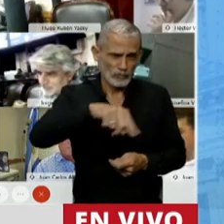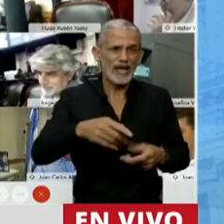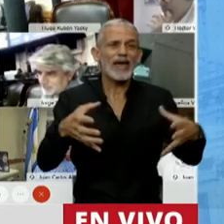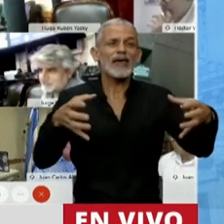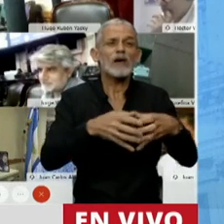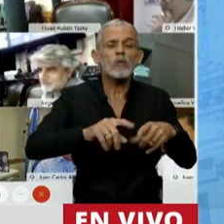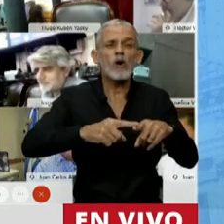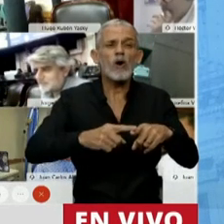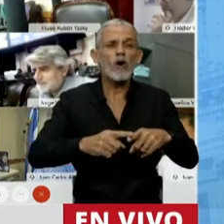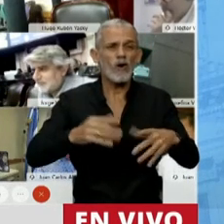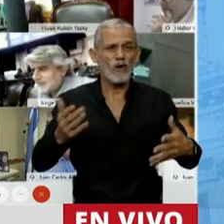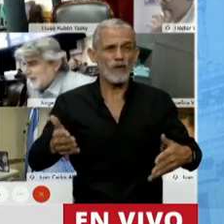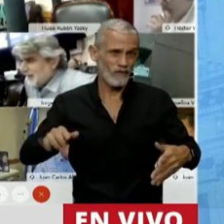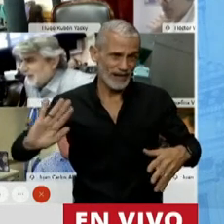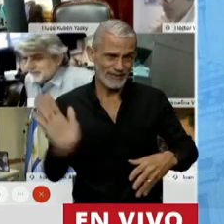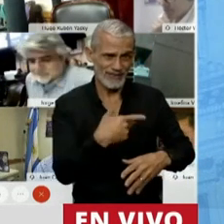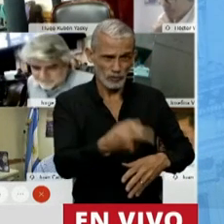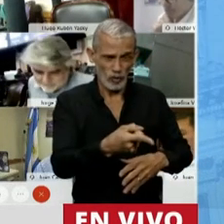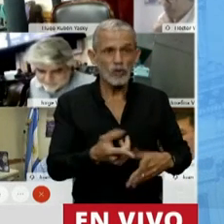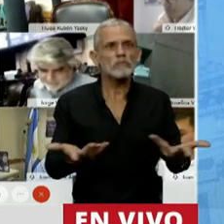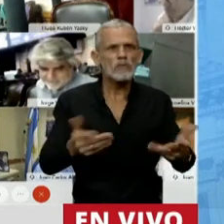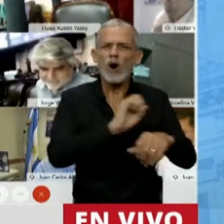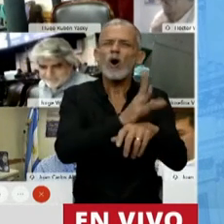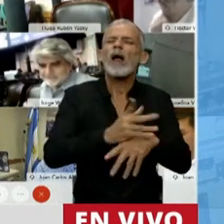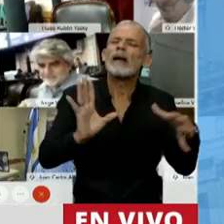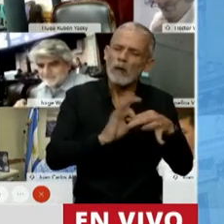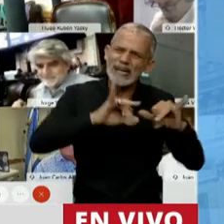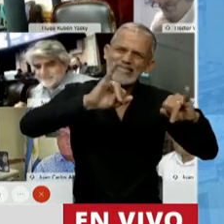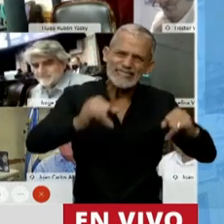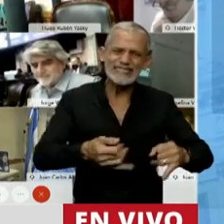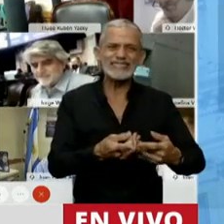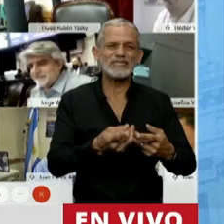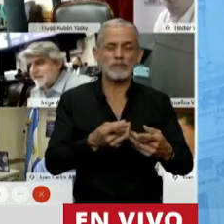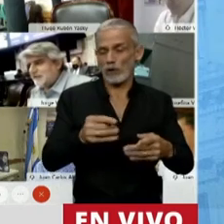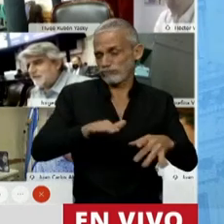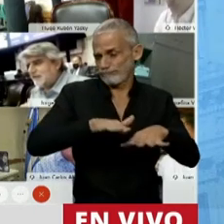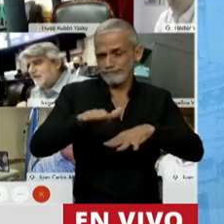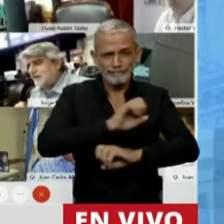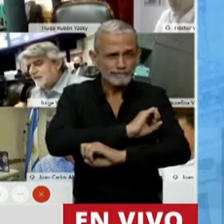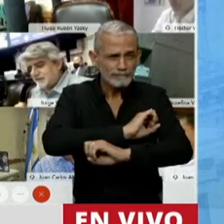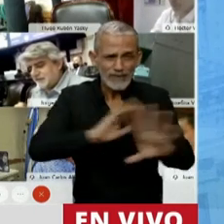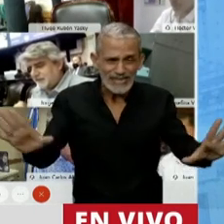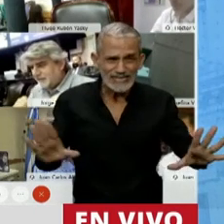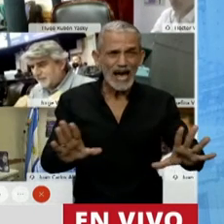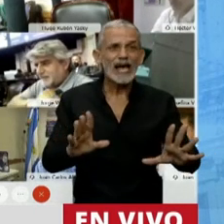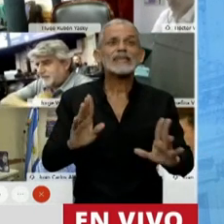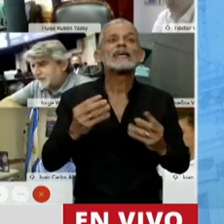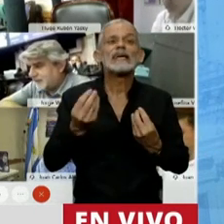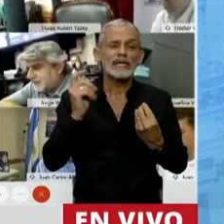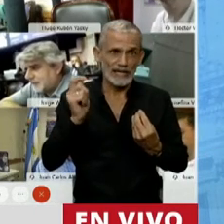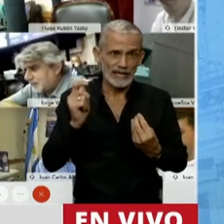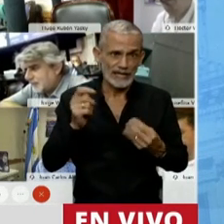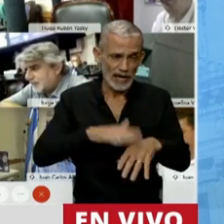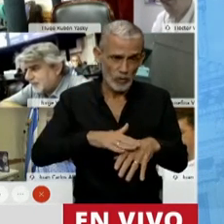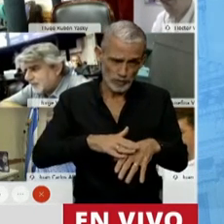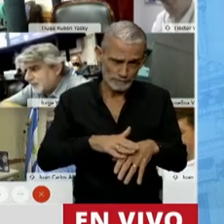pandemia. ¿Puede tener algo que ver la pandemia? Sí, puede tener algo que ver. Pero los niveles desastrosos en que hemos caído,